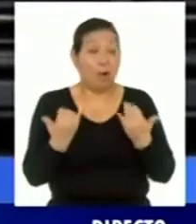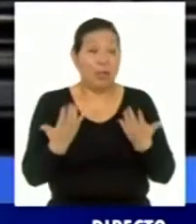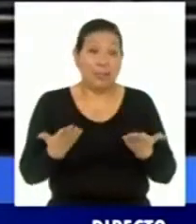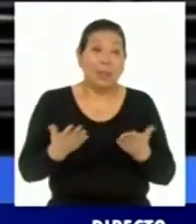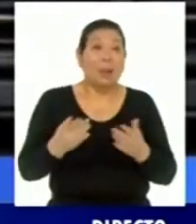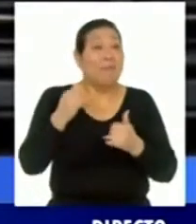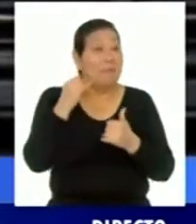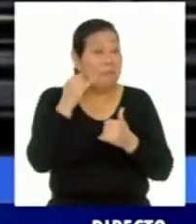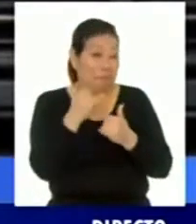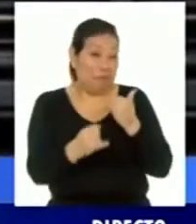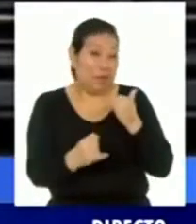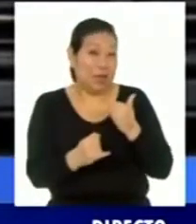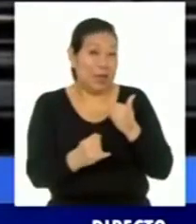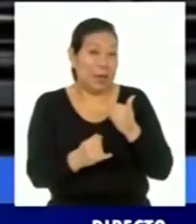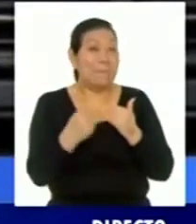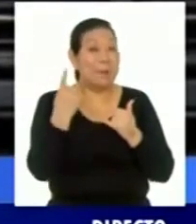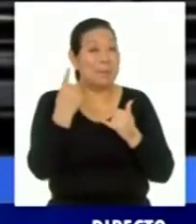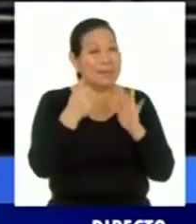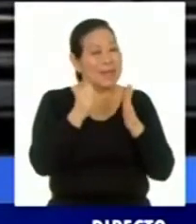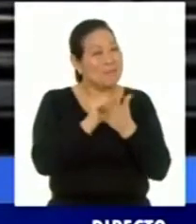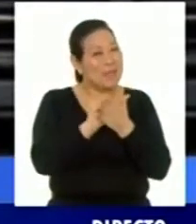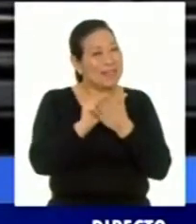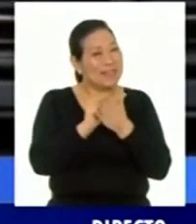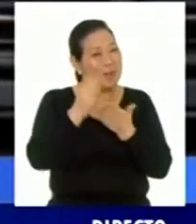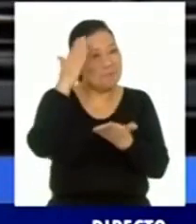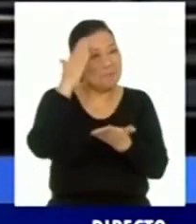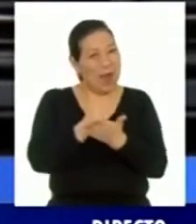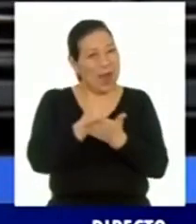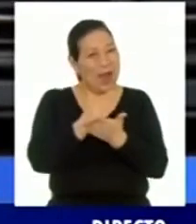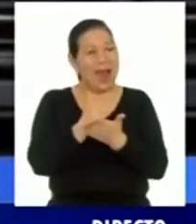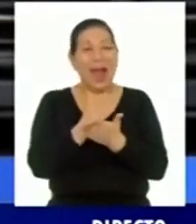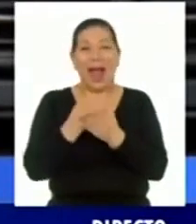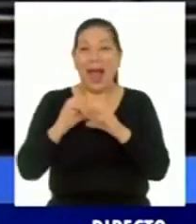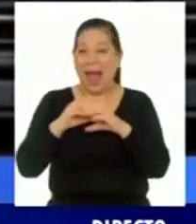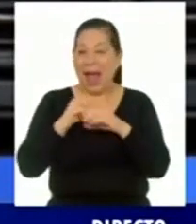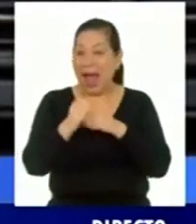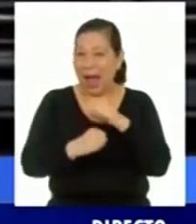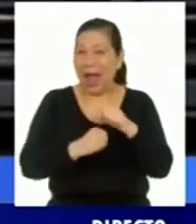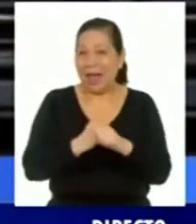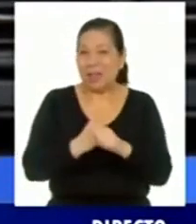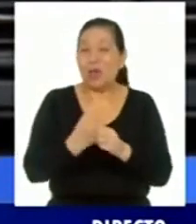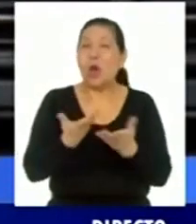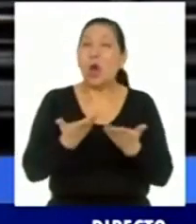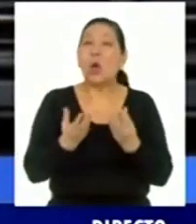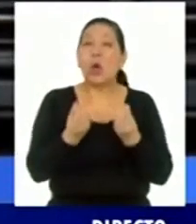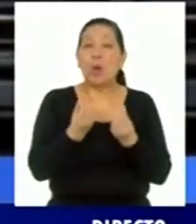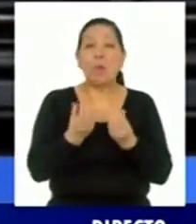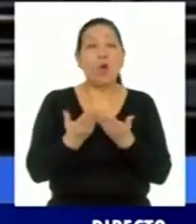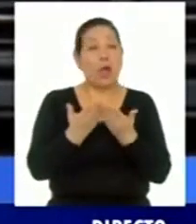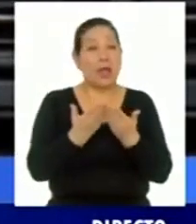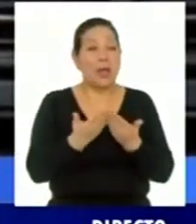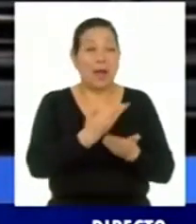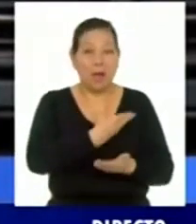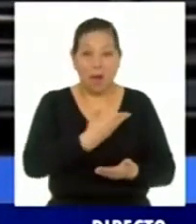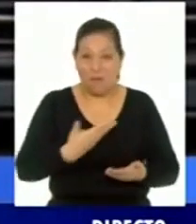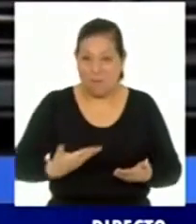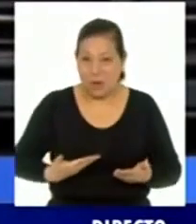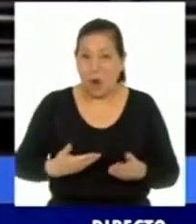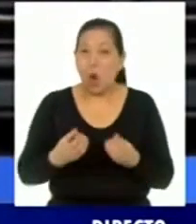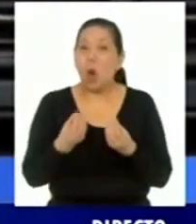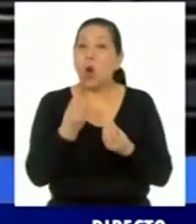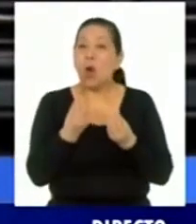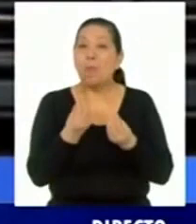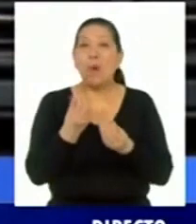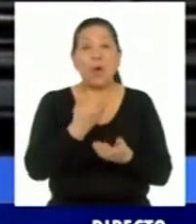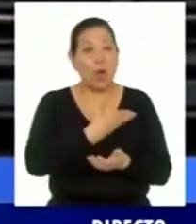terminando este primer semestre, tanto las escuelas públicas como las privadas, en las próximas